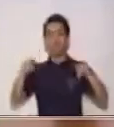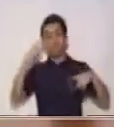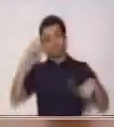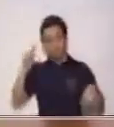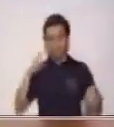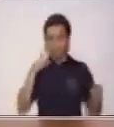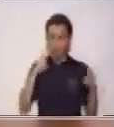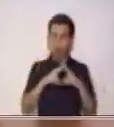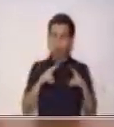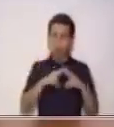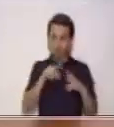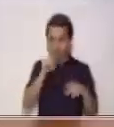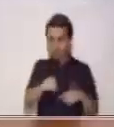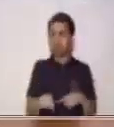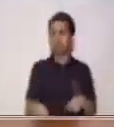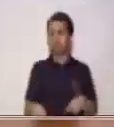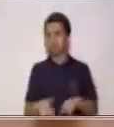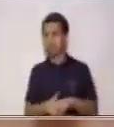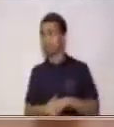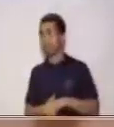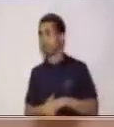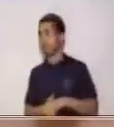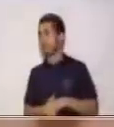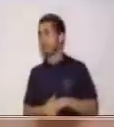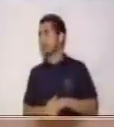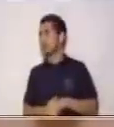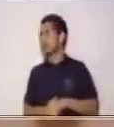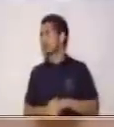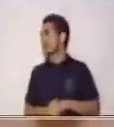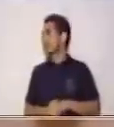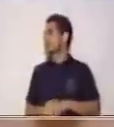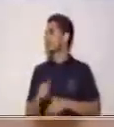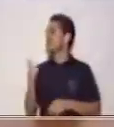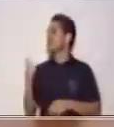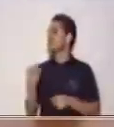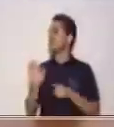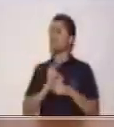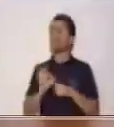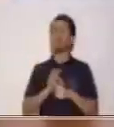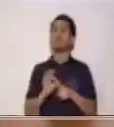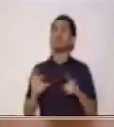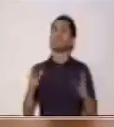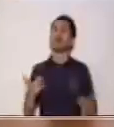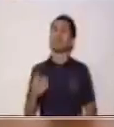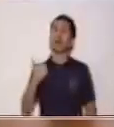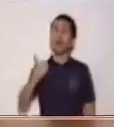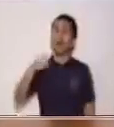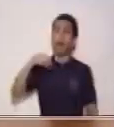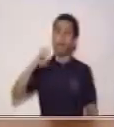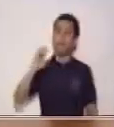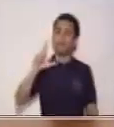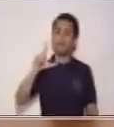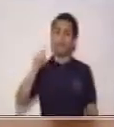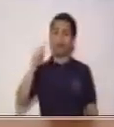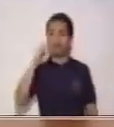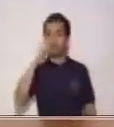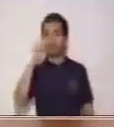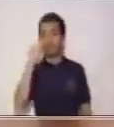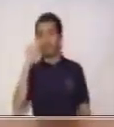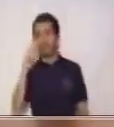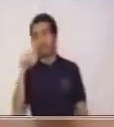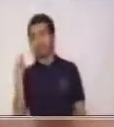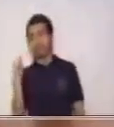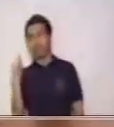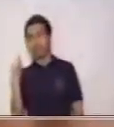conocer este servicio. Que la función es función apelativa. ¿Qué dijimos que era la función apelativa?